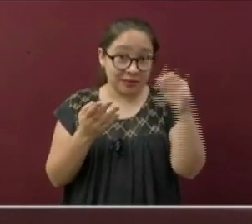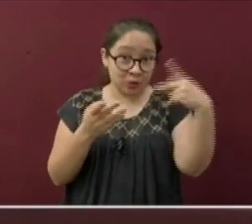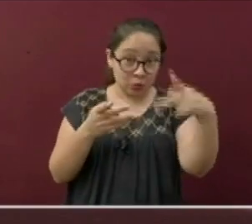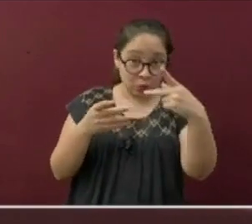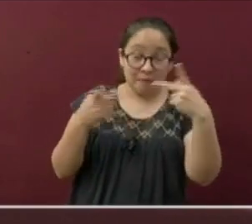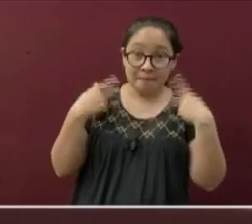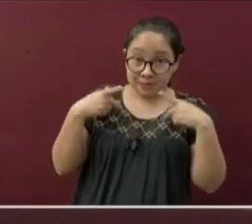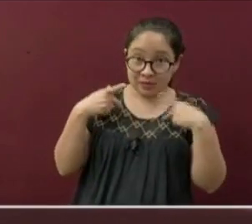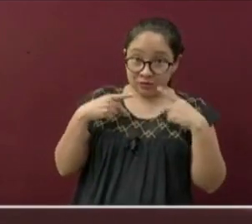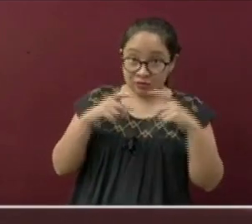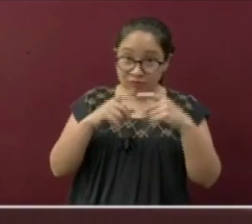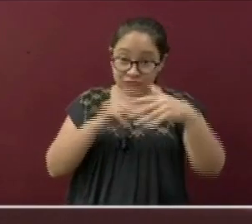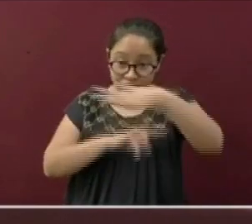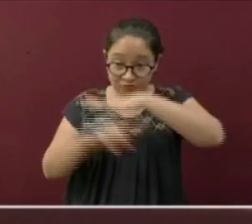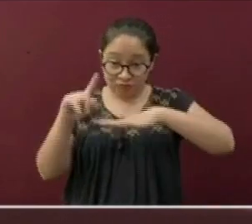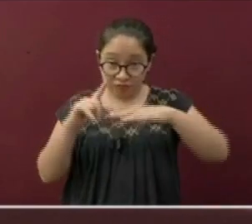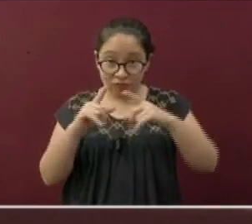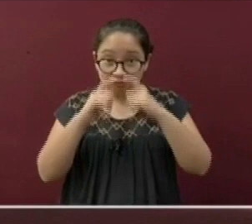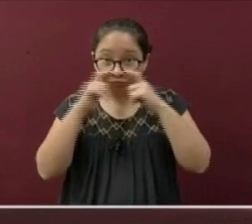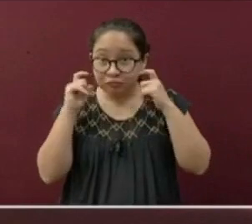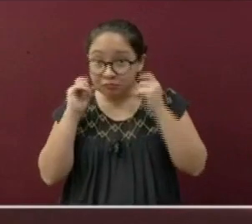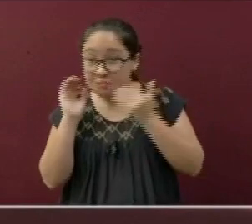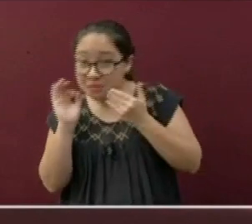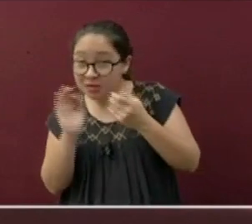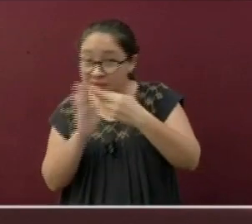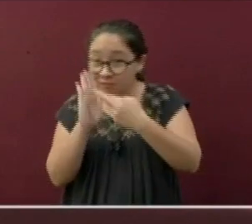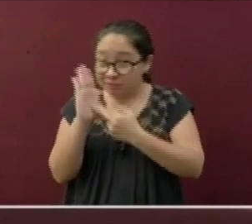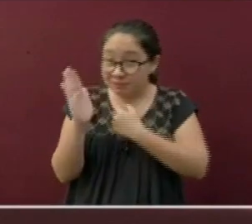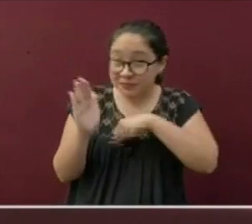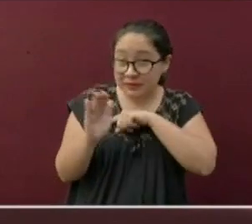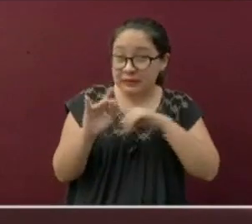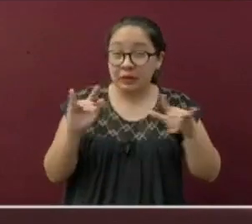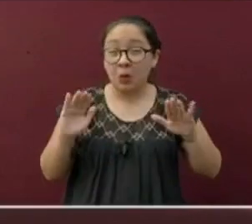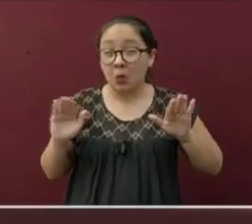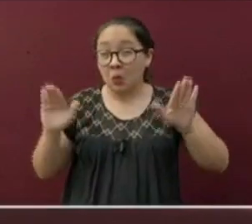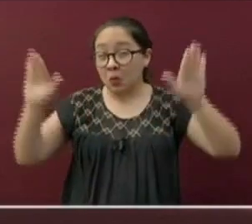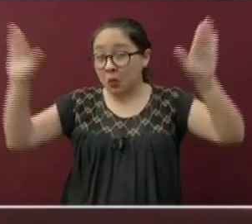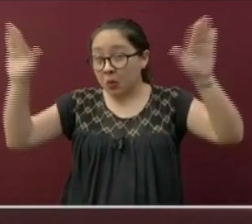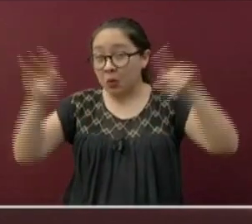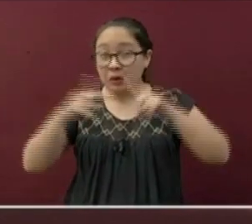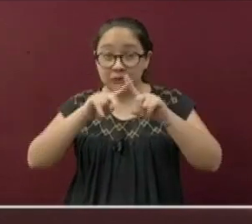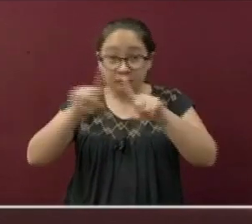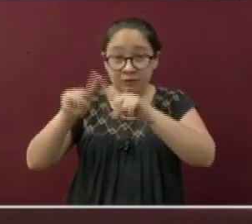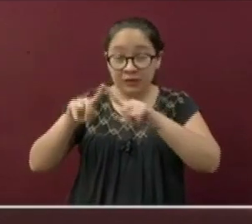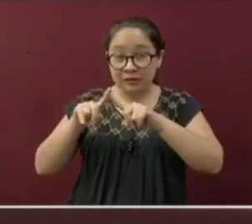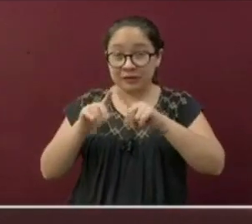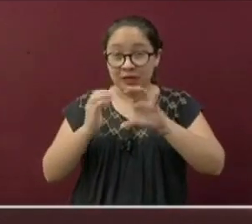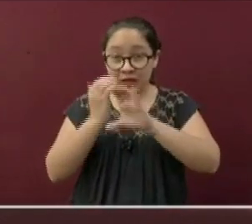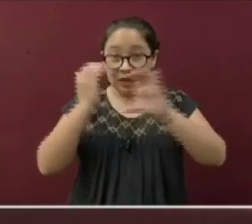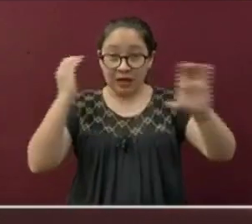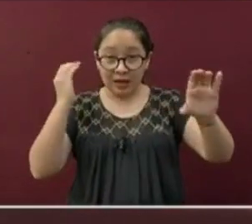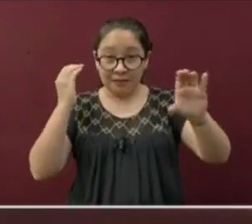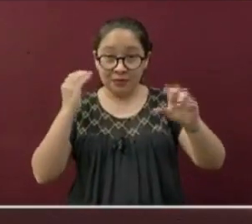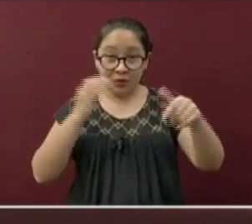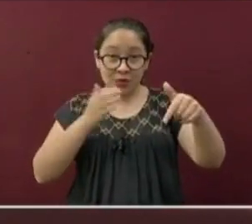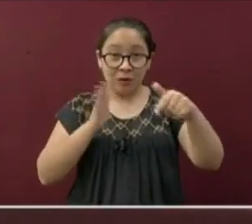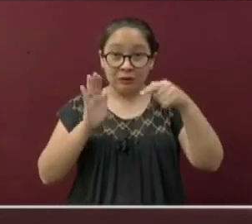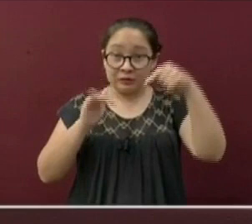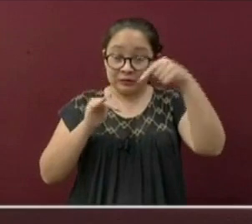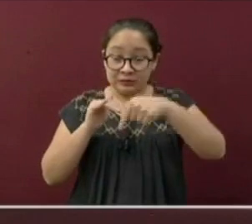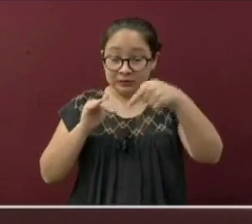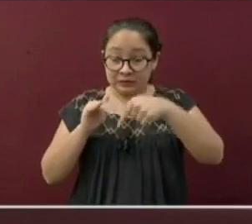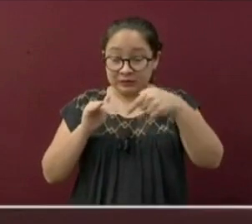necesarias. Los aeropuertos, estaciones de autobús y áreas de descanso son lugares donde los